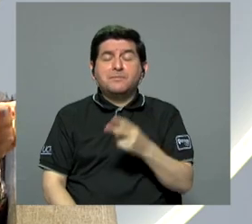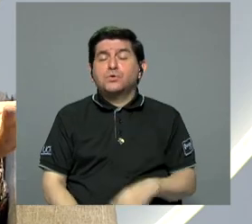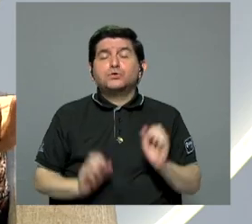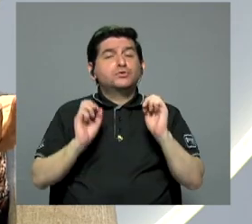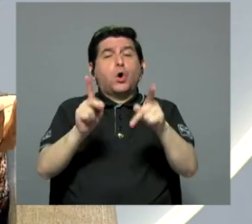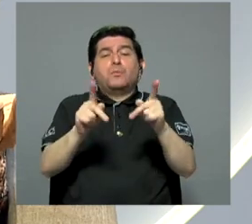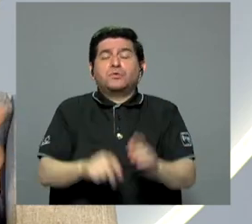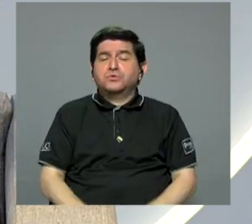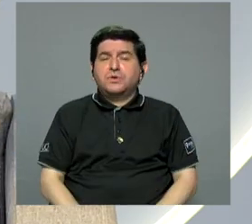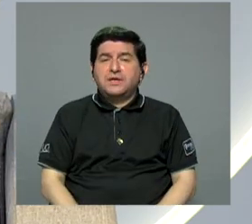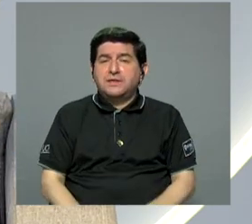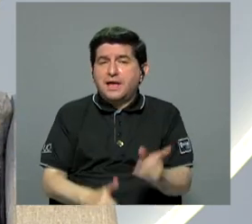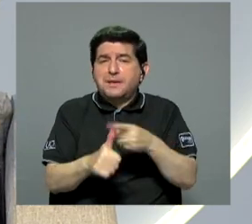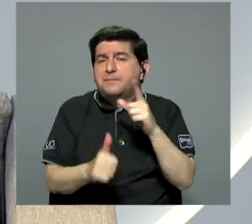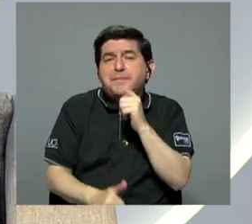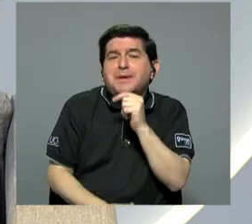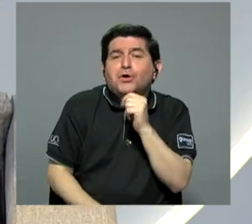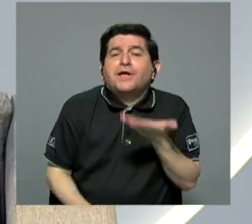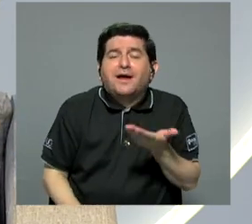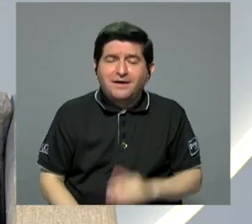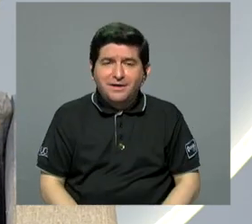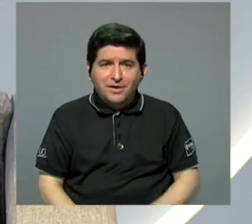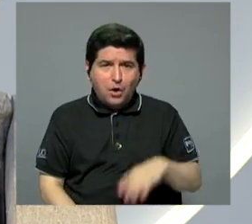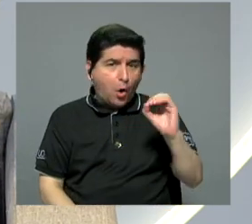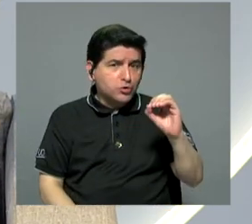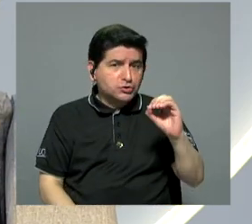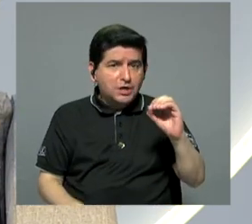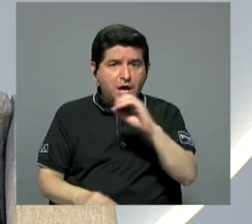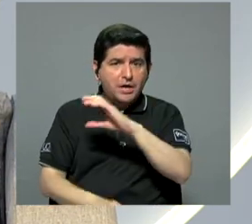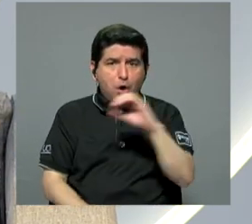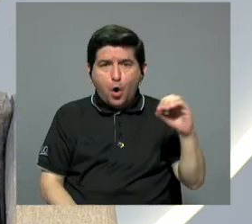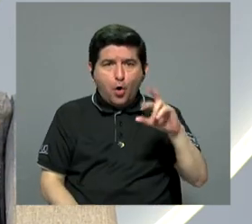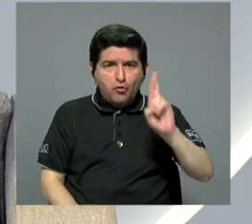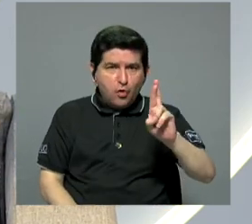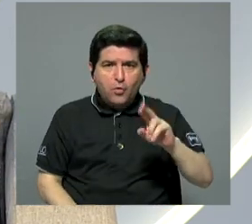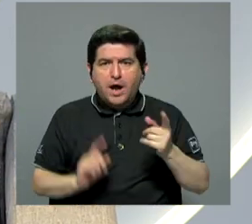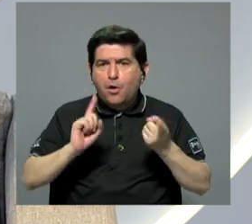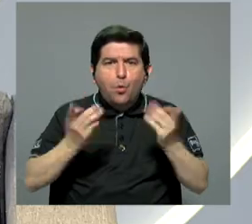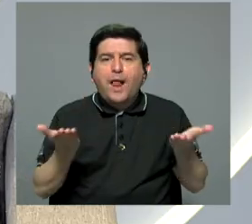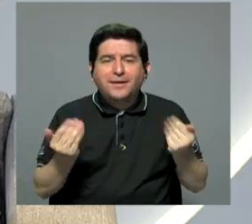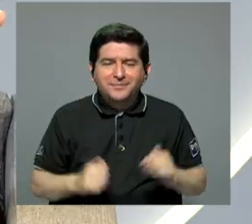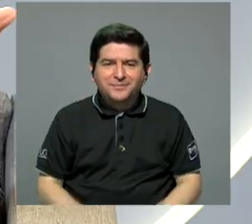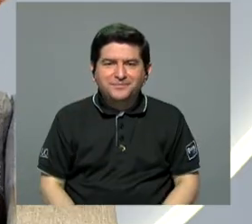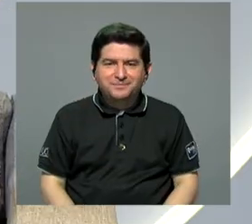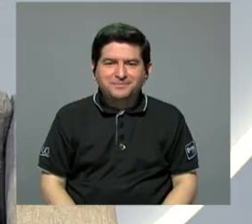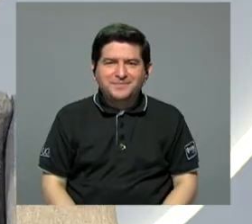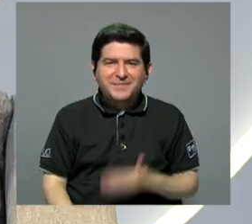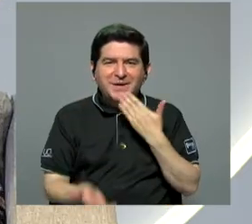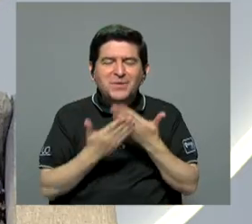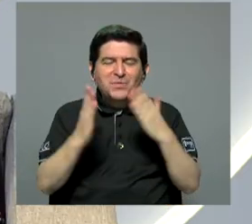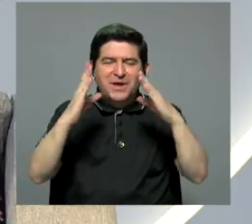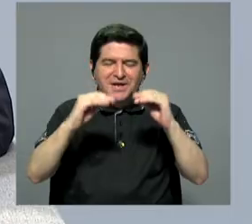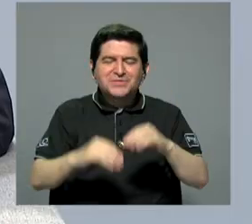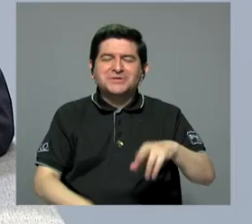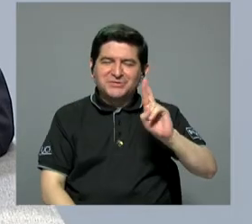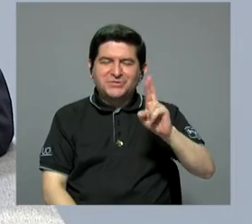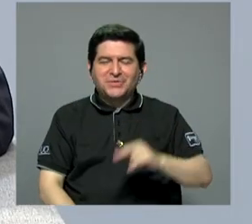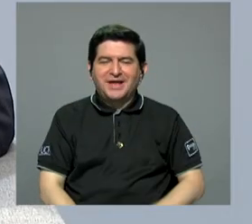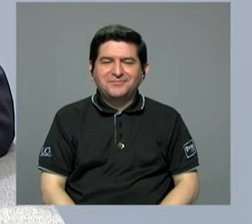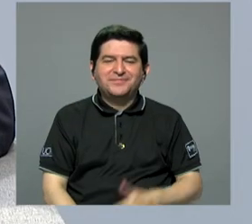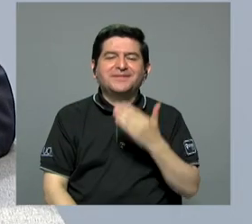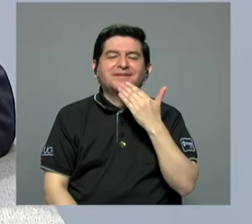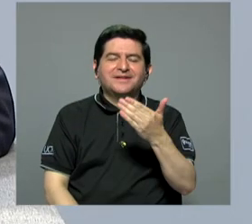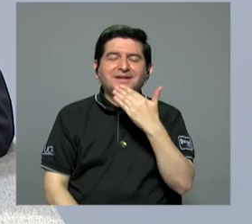tal vez no sé, con quien quiera iniciar, don Oscar o don Roland, les escuchamos. Sí, bueno. Buenas noches, adelante, Roland. noches,